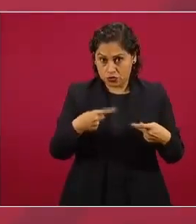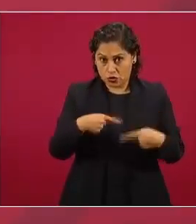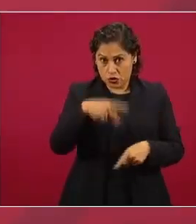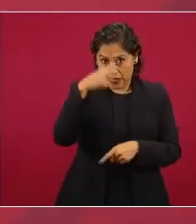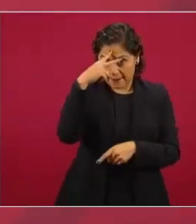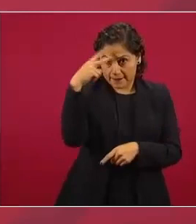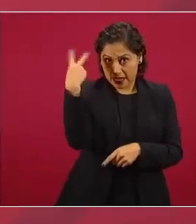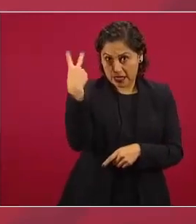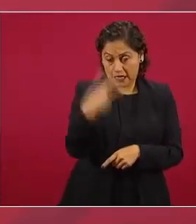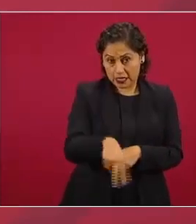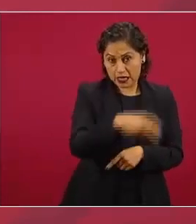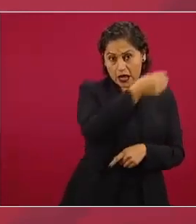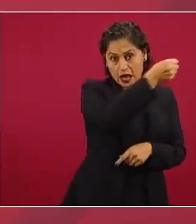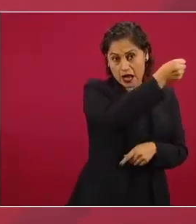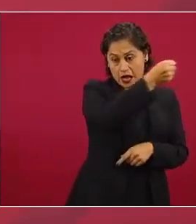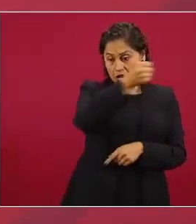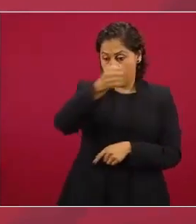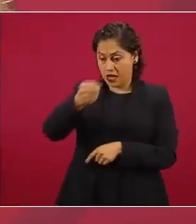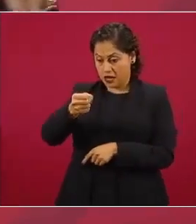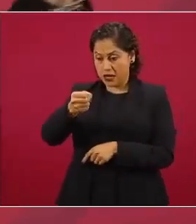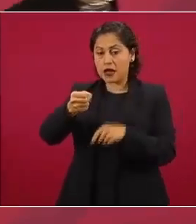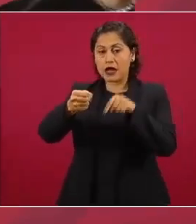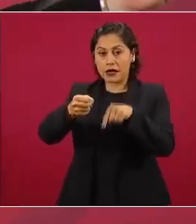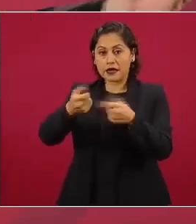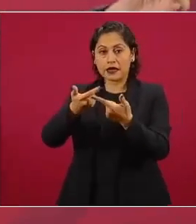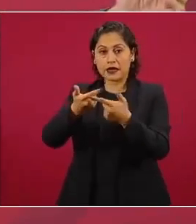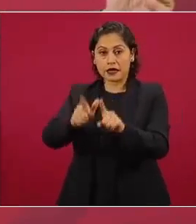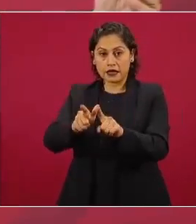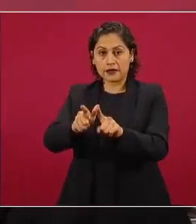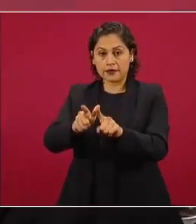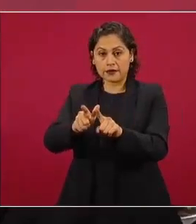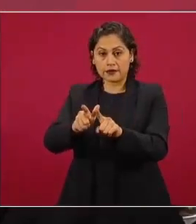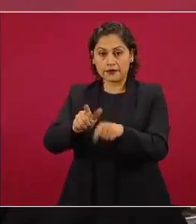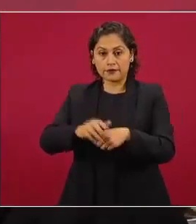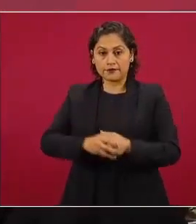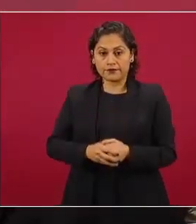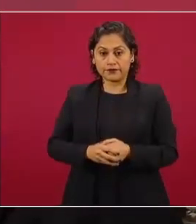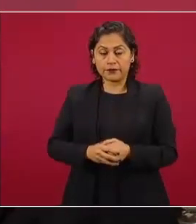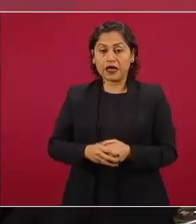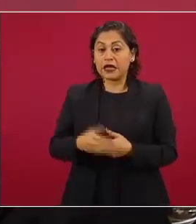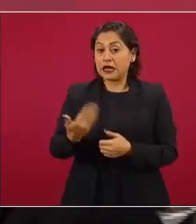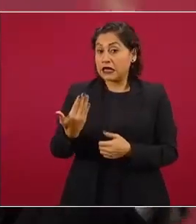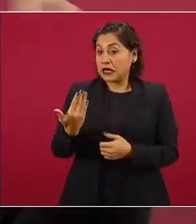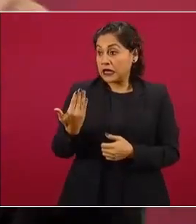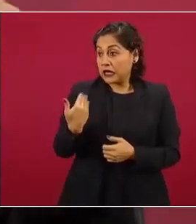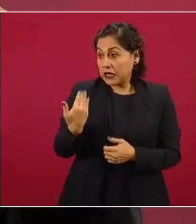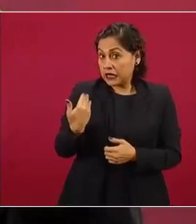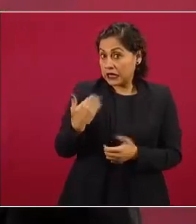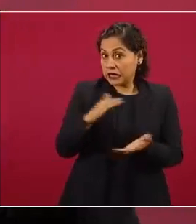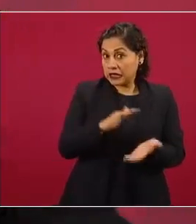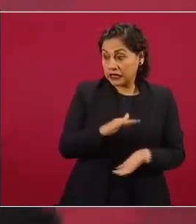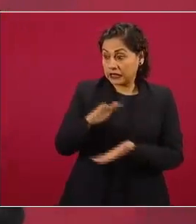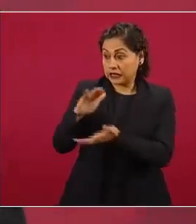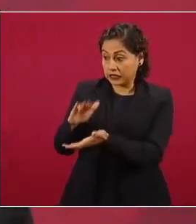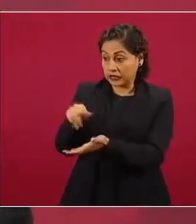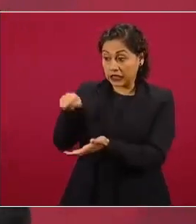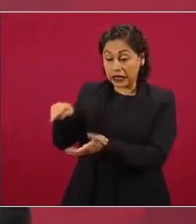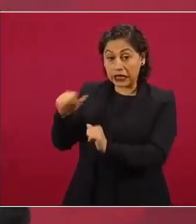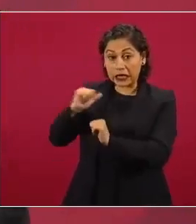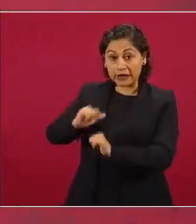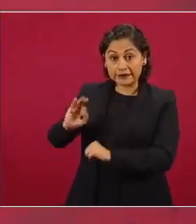en libertad y acaba de recibir hace unos días la evidencia que obra